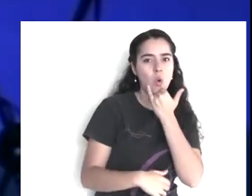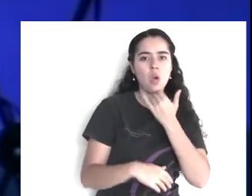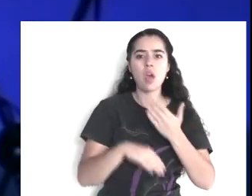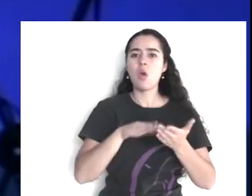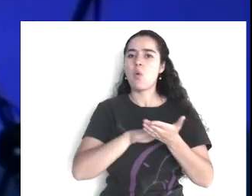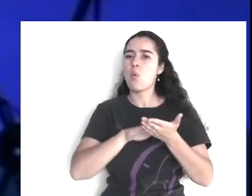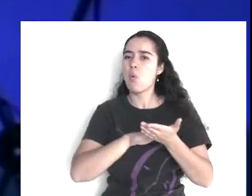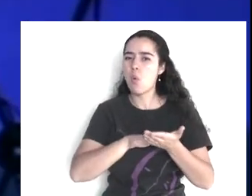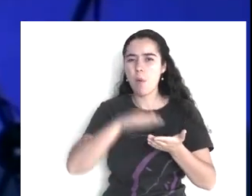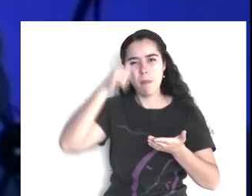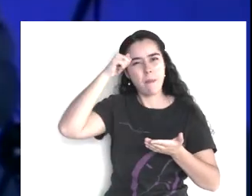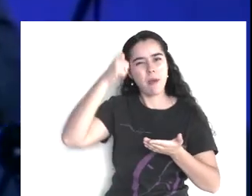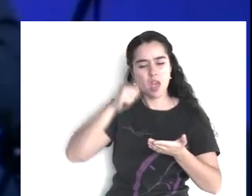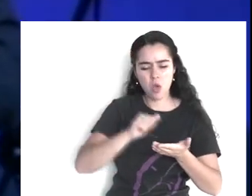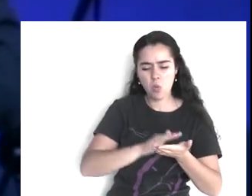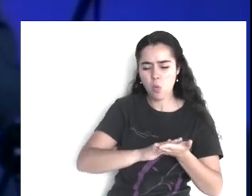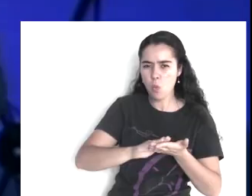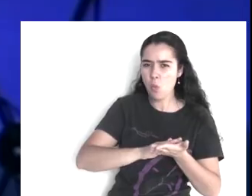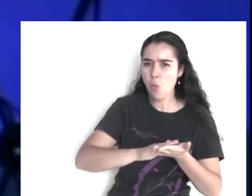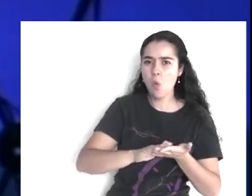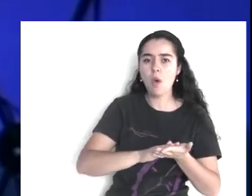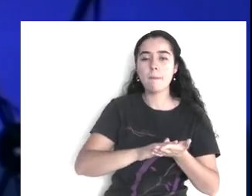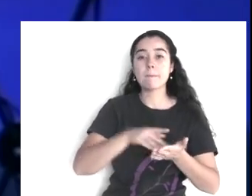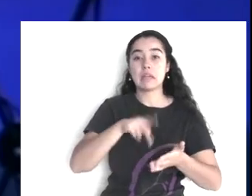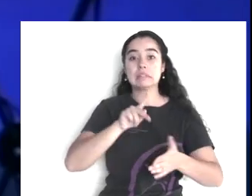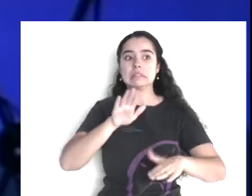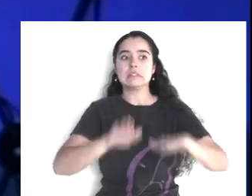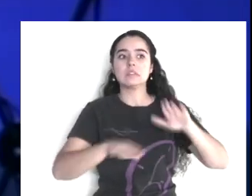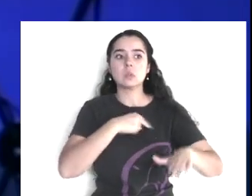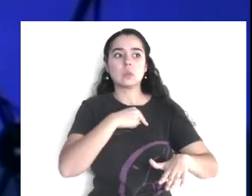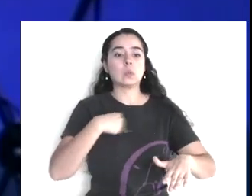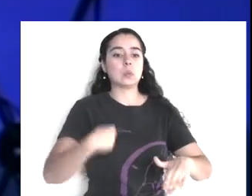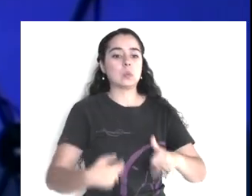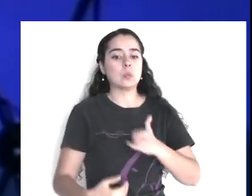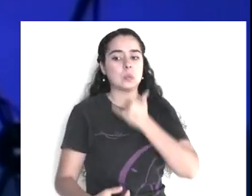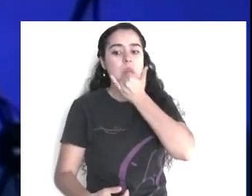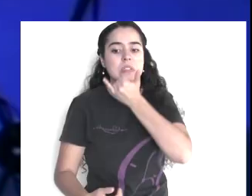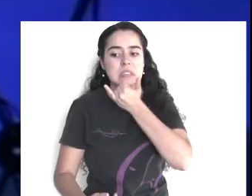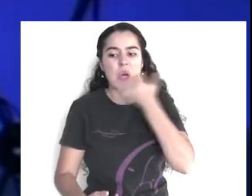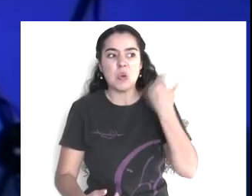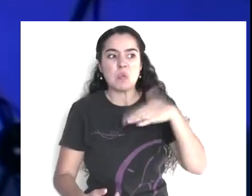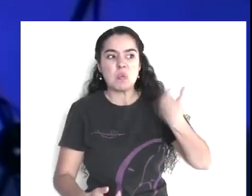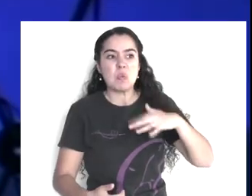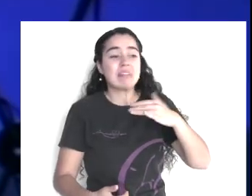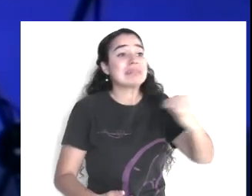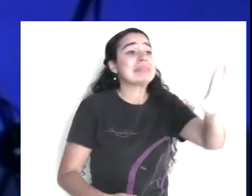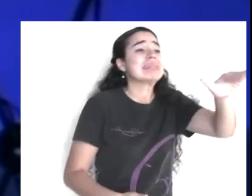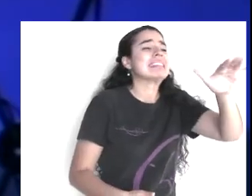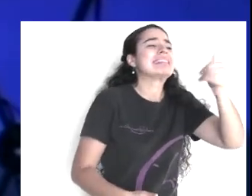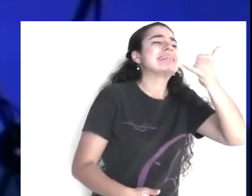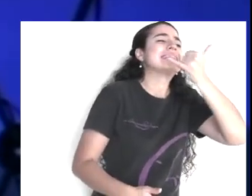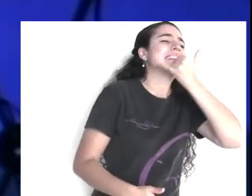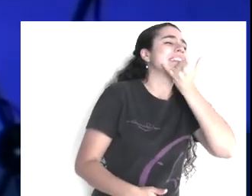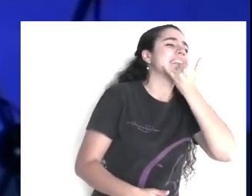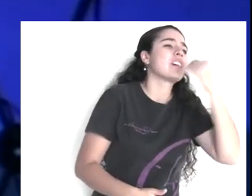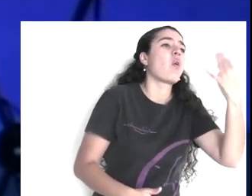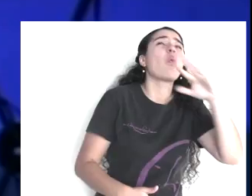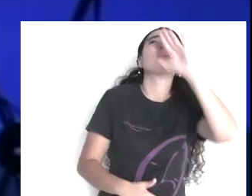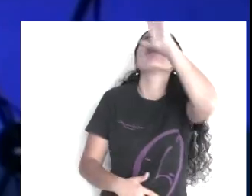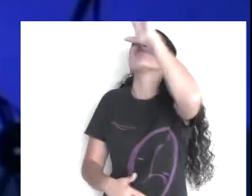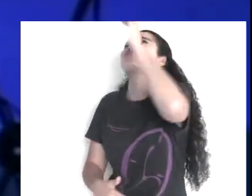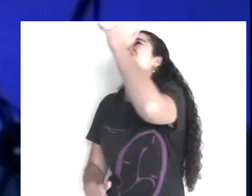tenemos pensamientos desviados, conductas torcidas, inadecuadas, inexactas,